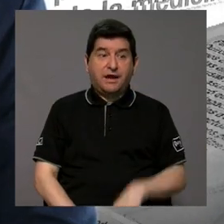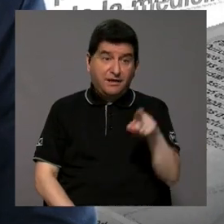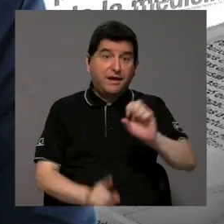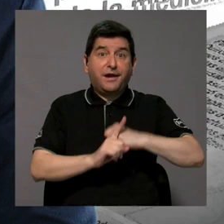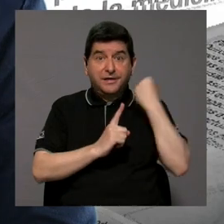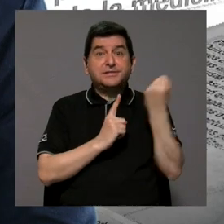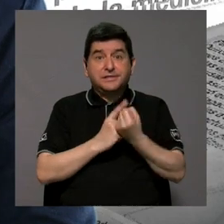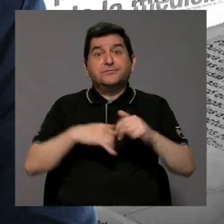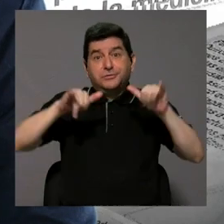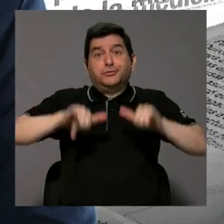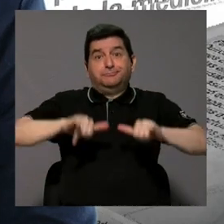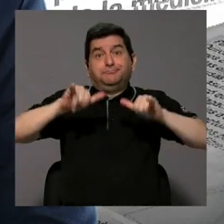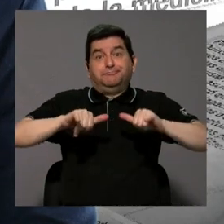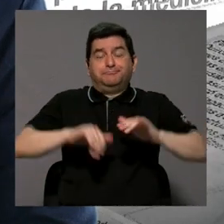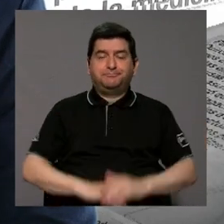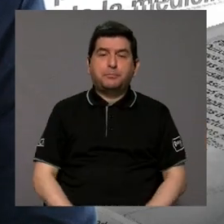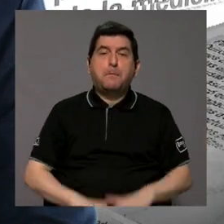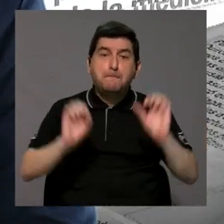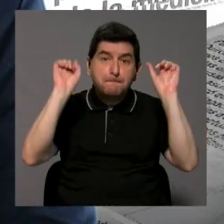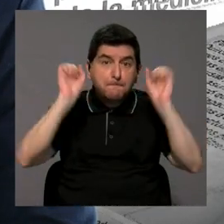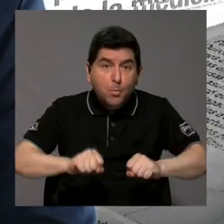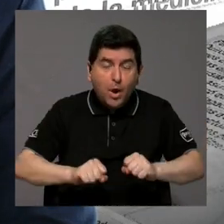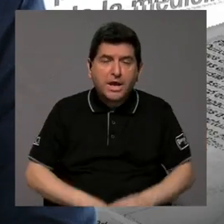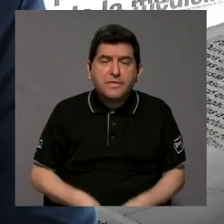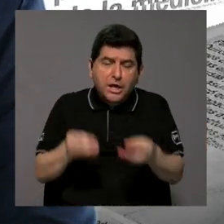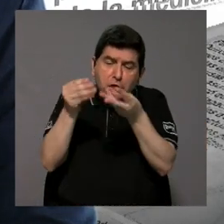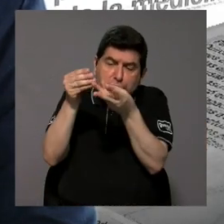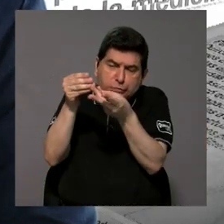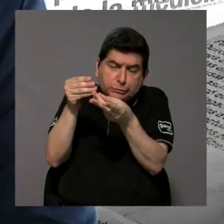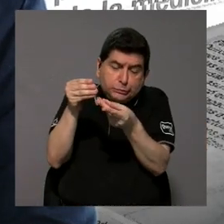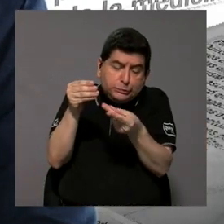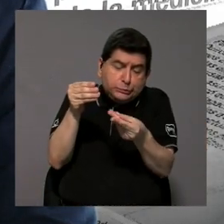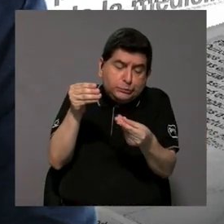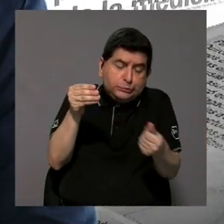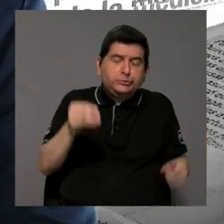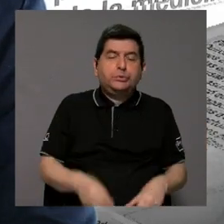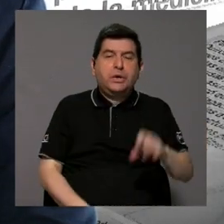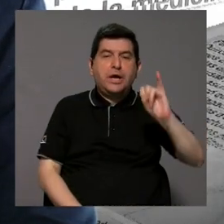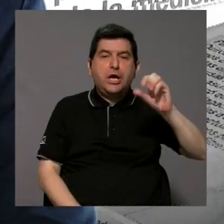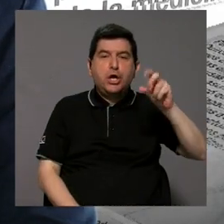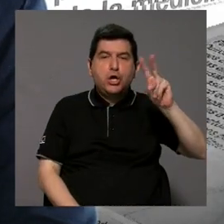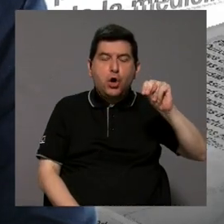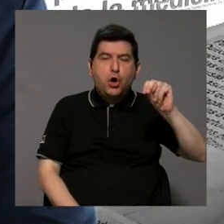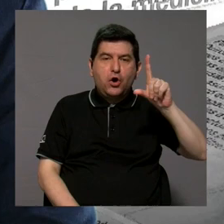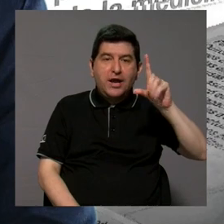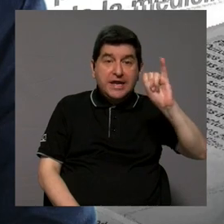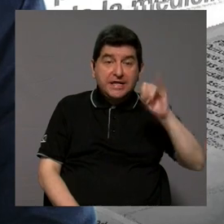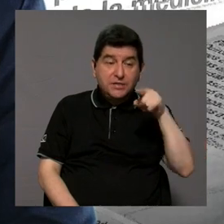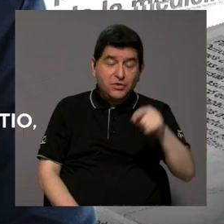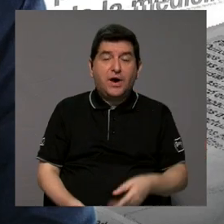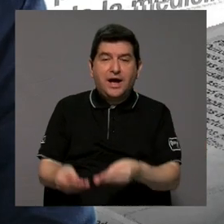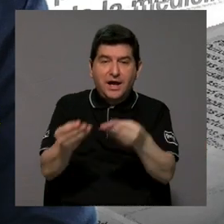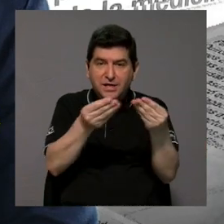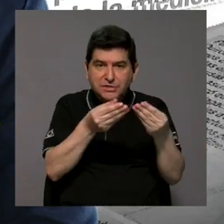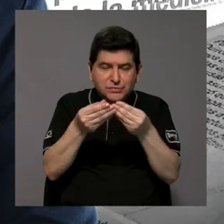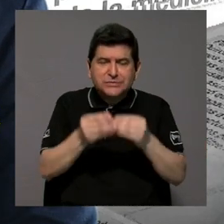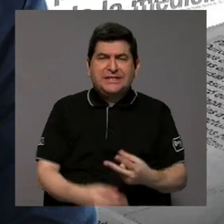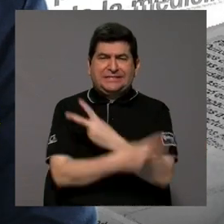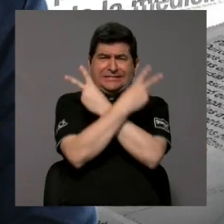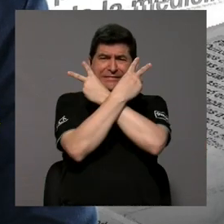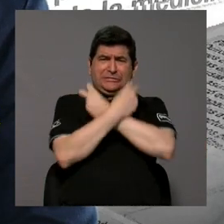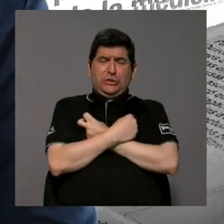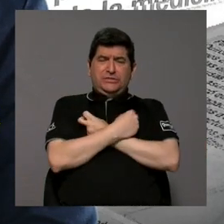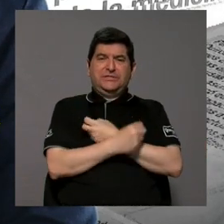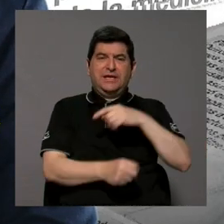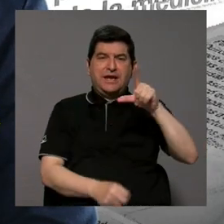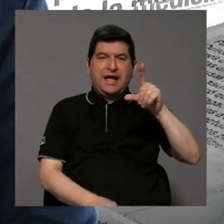está latente, ¿verdad? Puede ser que haya un derrame. Las baterías de ion litio, ¿verdad? El litio es una sustancia tóxica, entonces